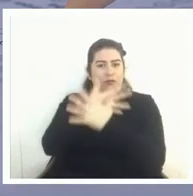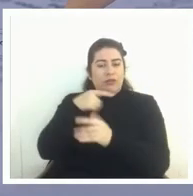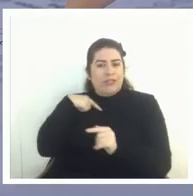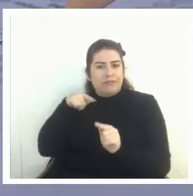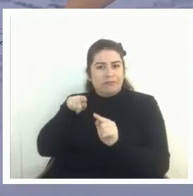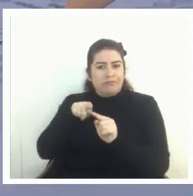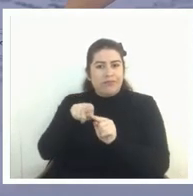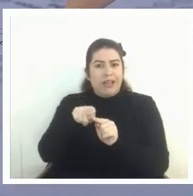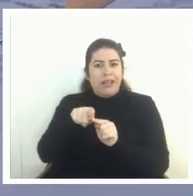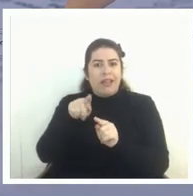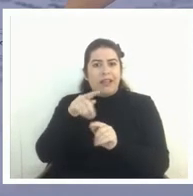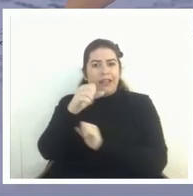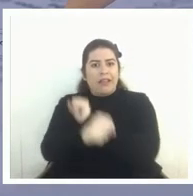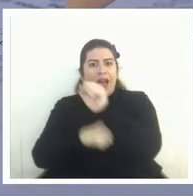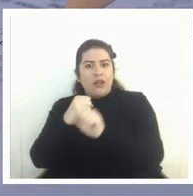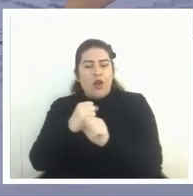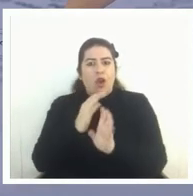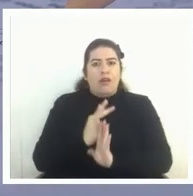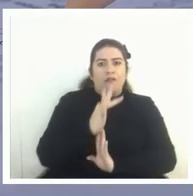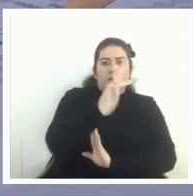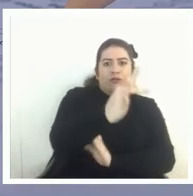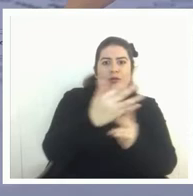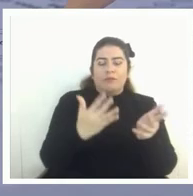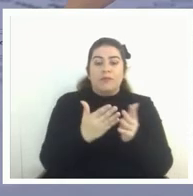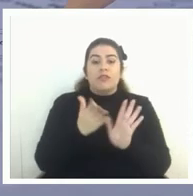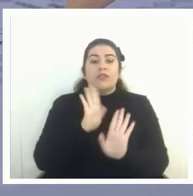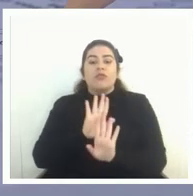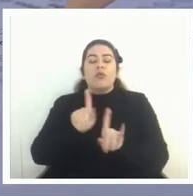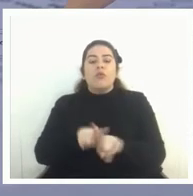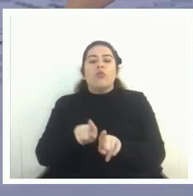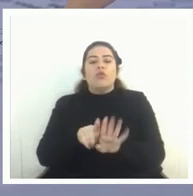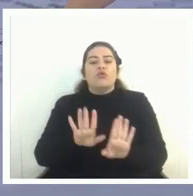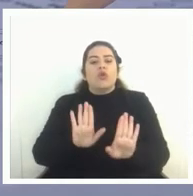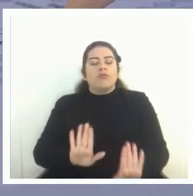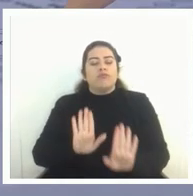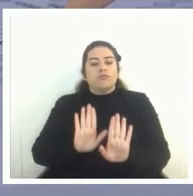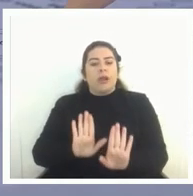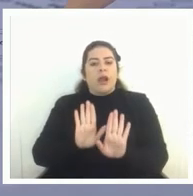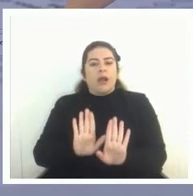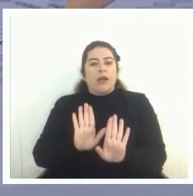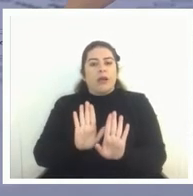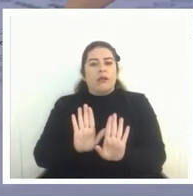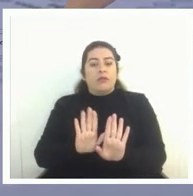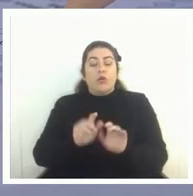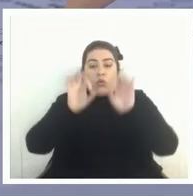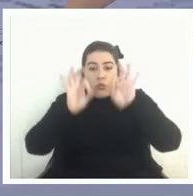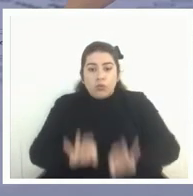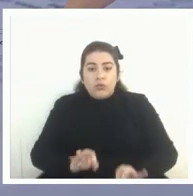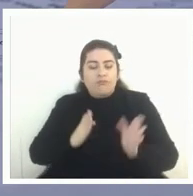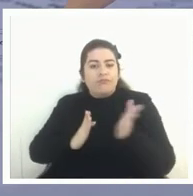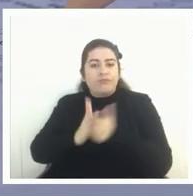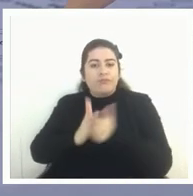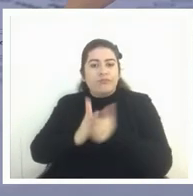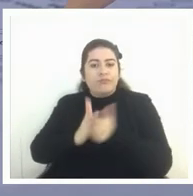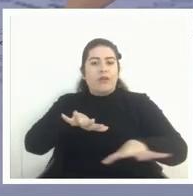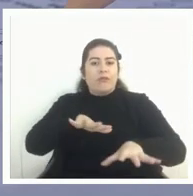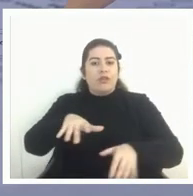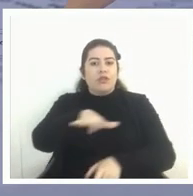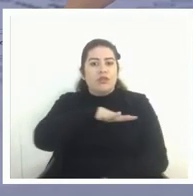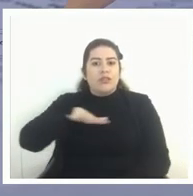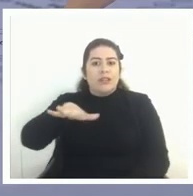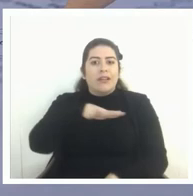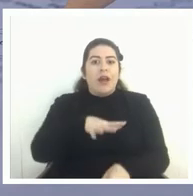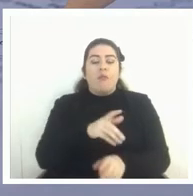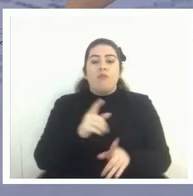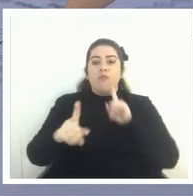de este año y lo que es para el futuro así que esperaremos que se rinda la prueba vino el estallido social y la prueba se postergó tres veces